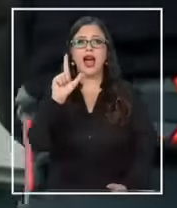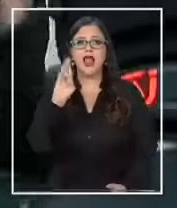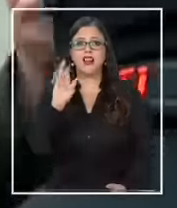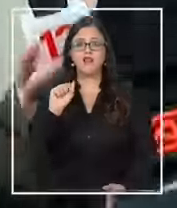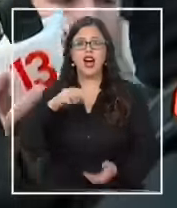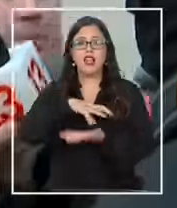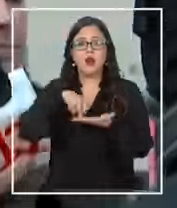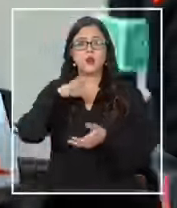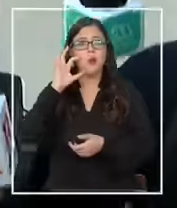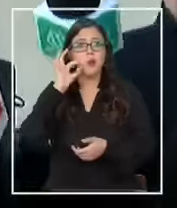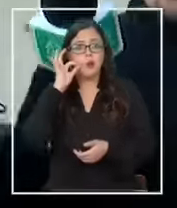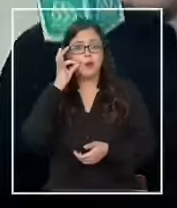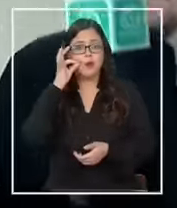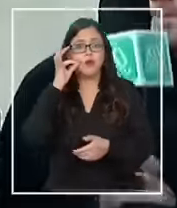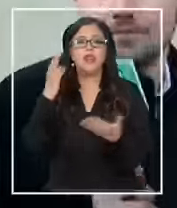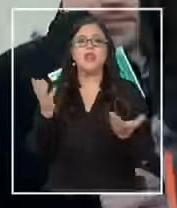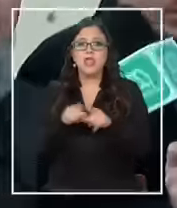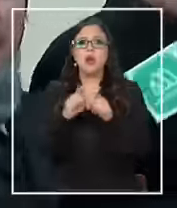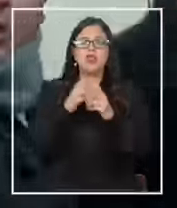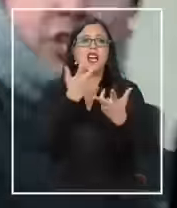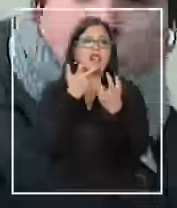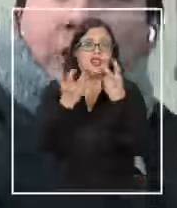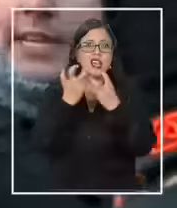llegó entre gritos, micrófonos y preguntas.